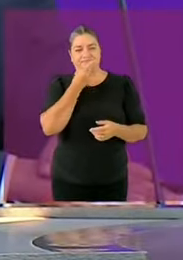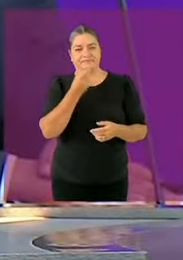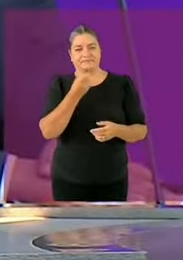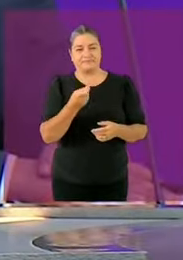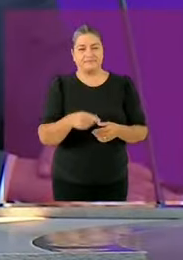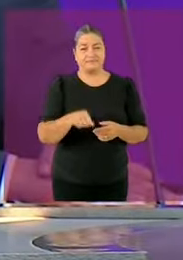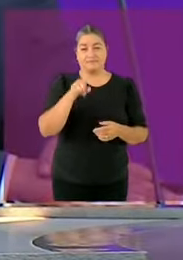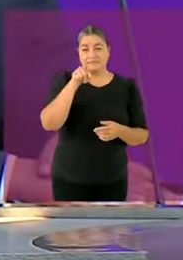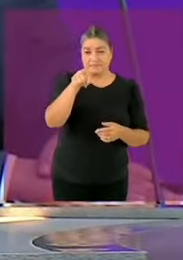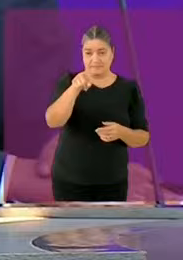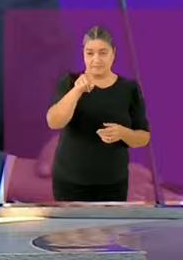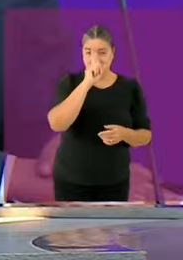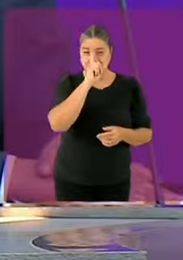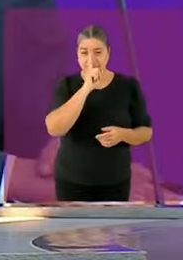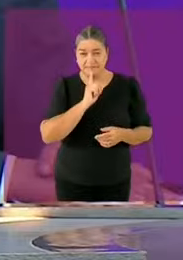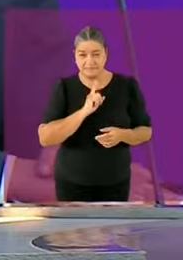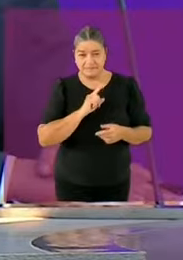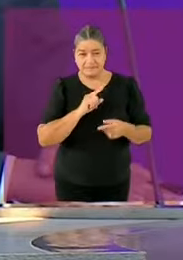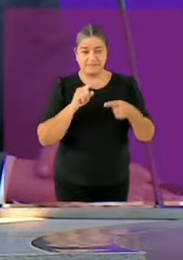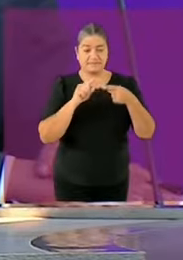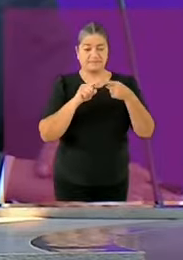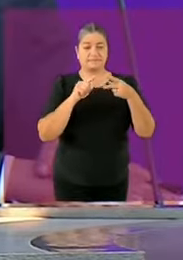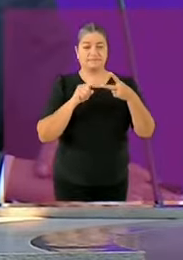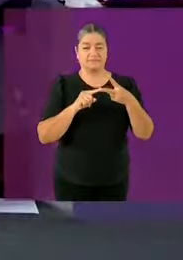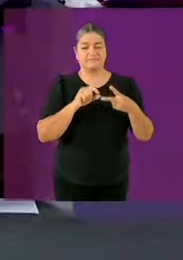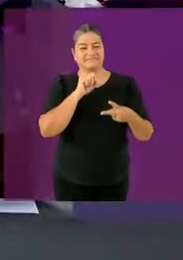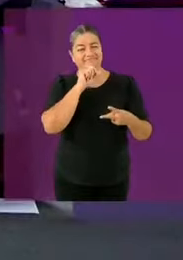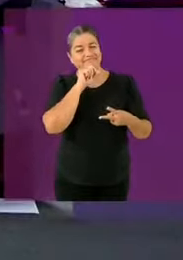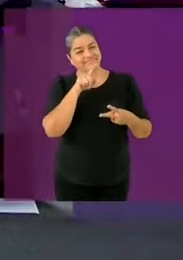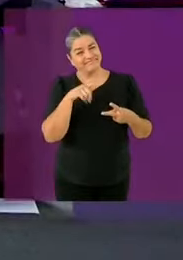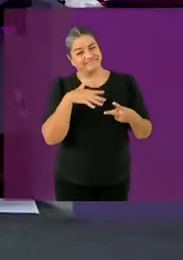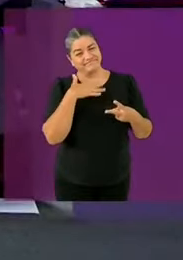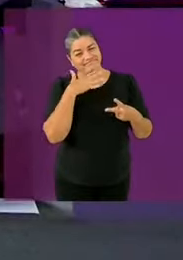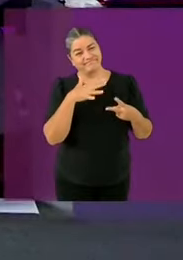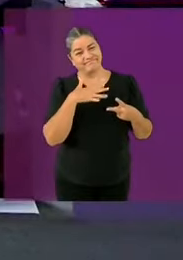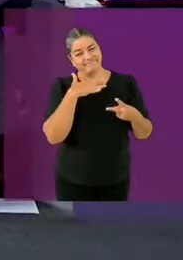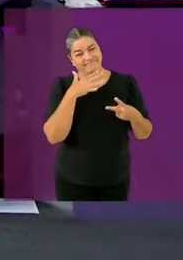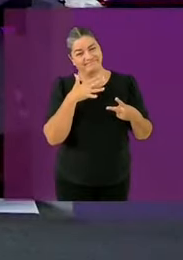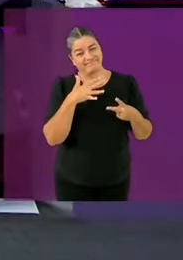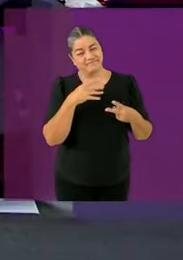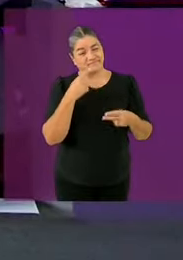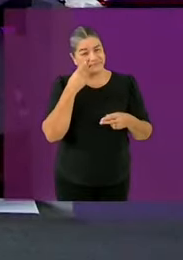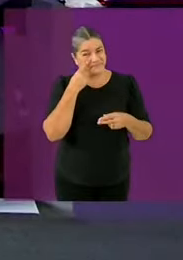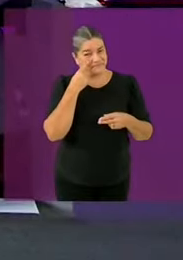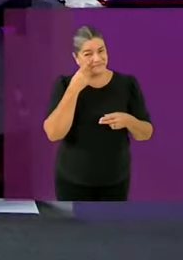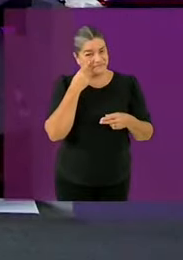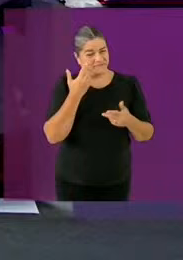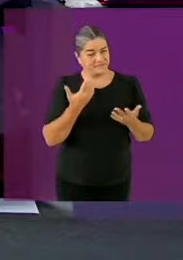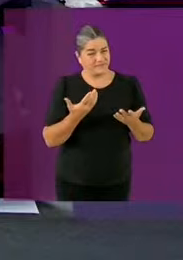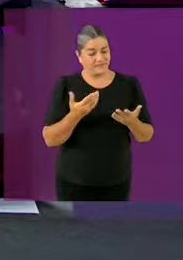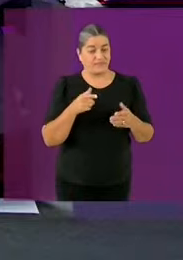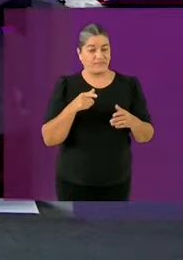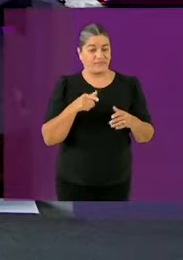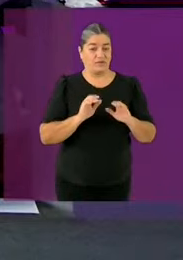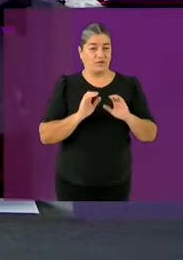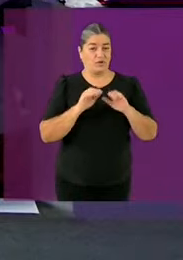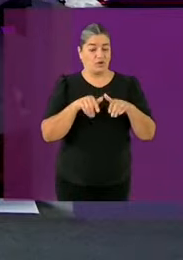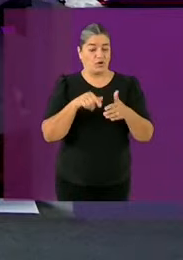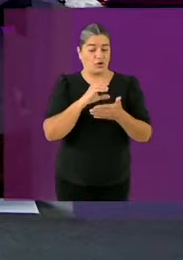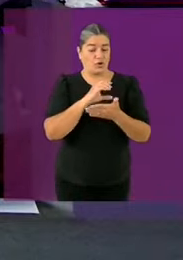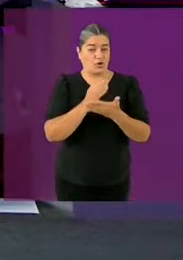ser corrupta y ser mentirosa. Vamos a hablar de los contratos de la candidata del PRIAN. Número uno,